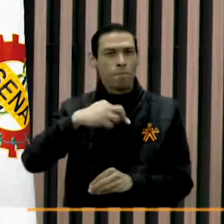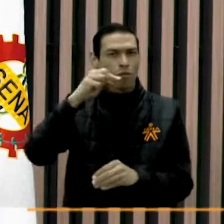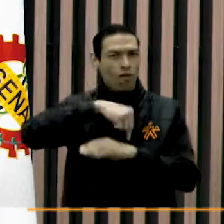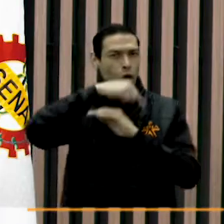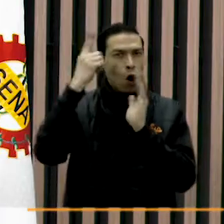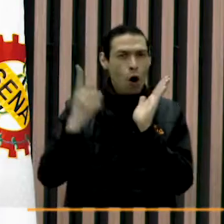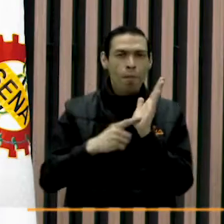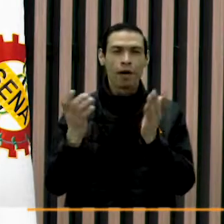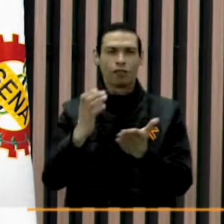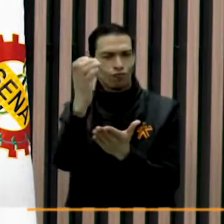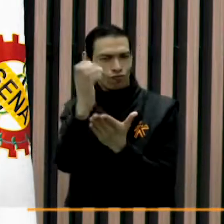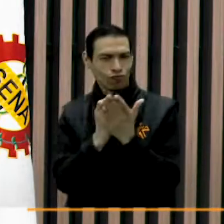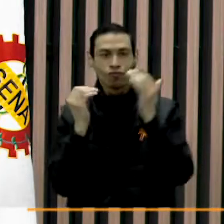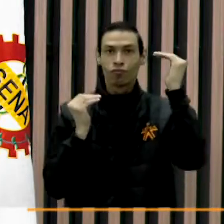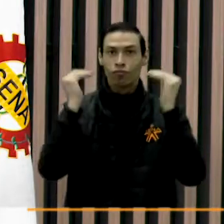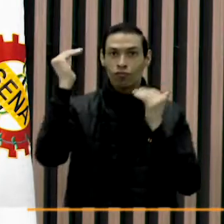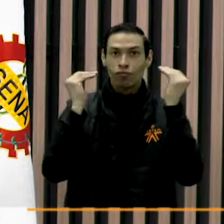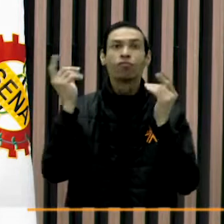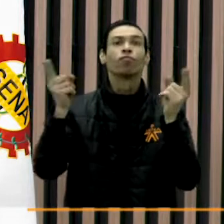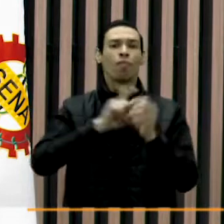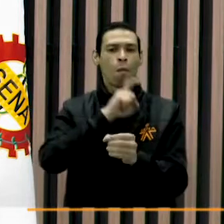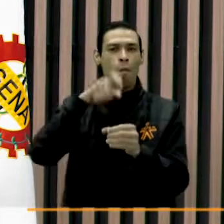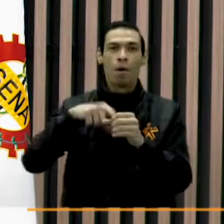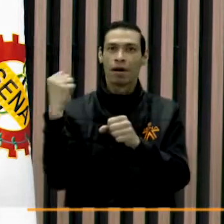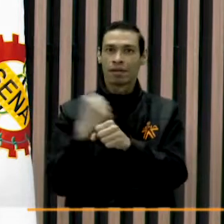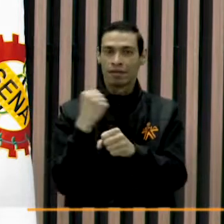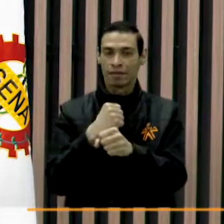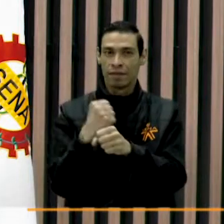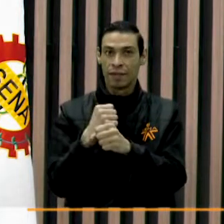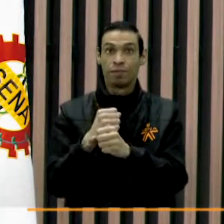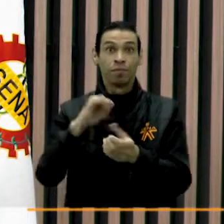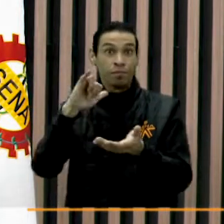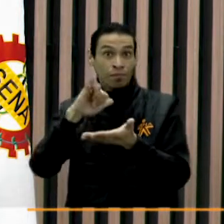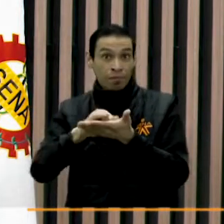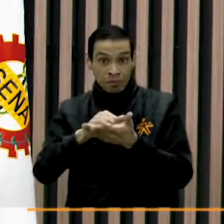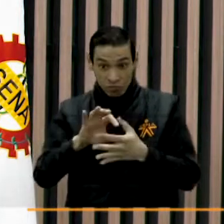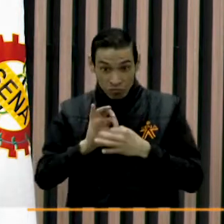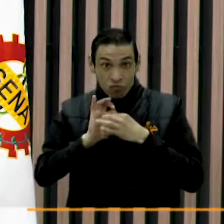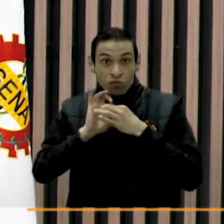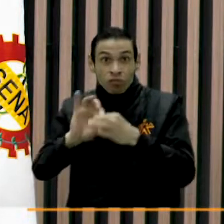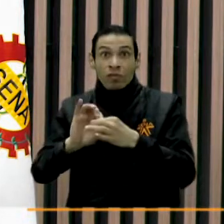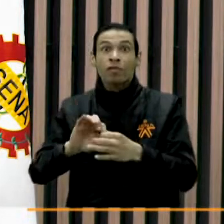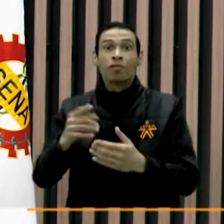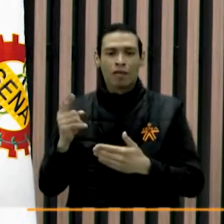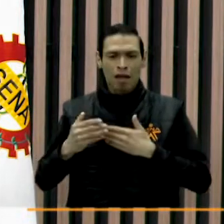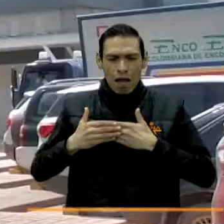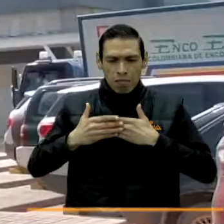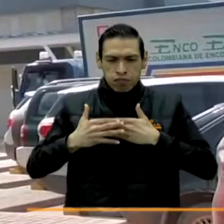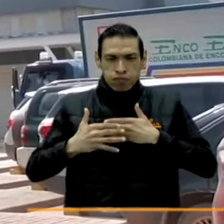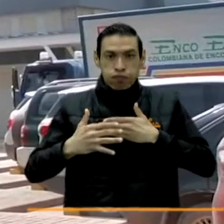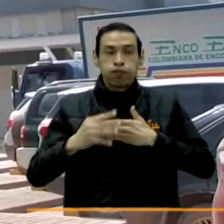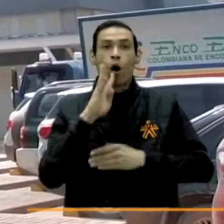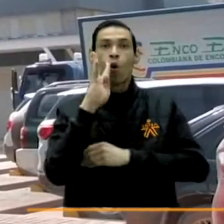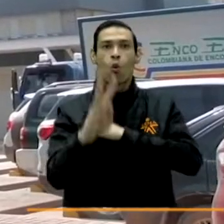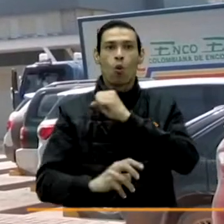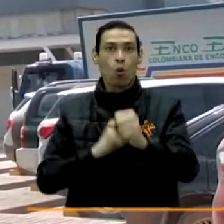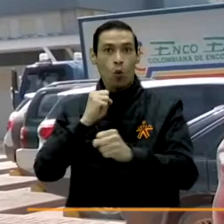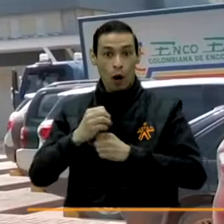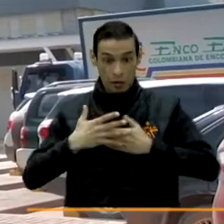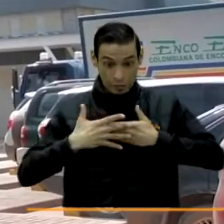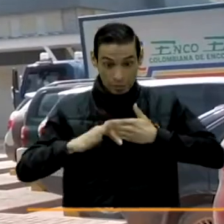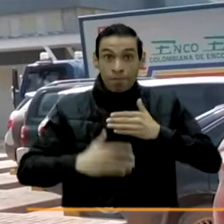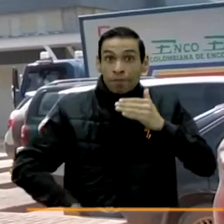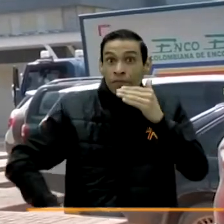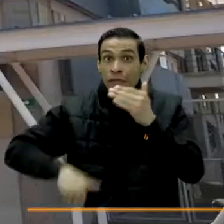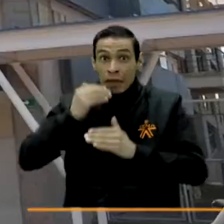la certificación de competencias laborales y la empleabilidad. Esta valiosa iniciativa tendrá una duración de cuatro años y en